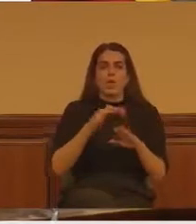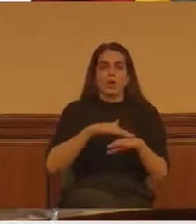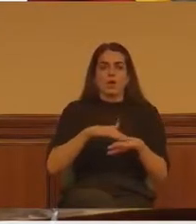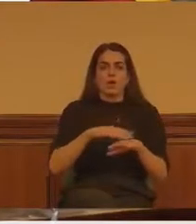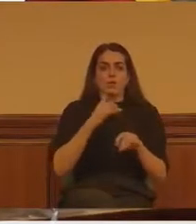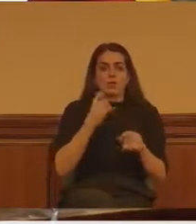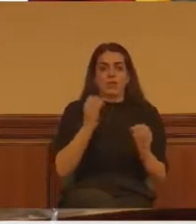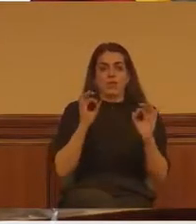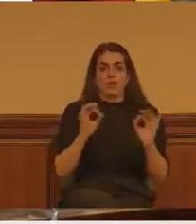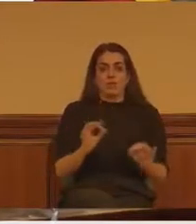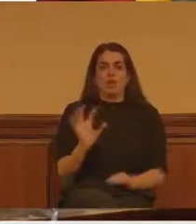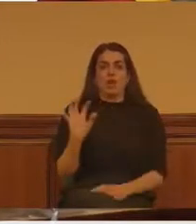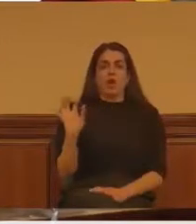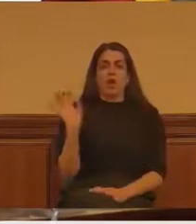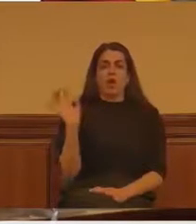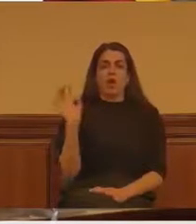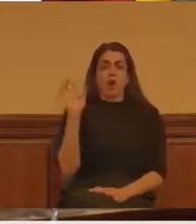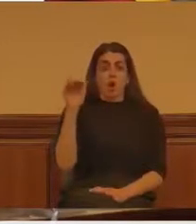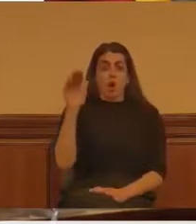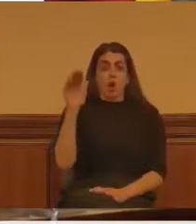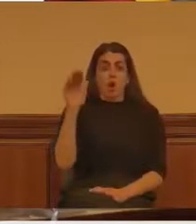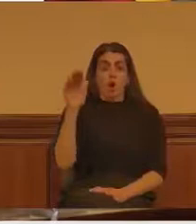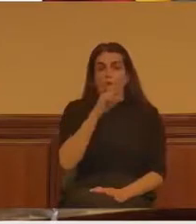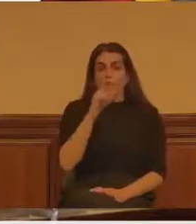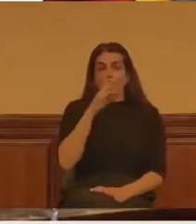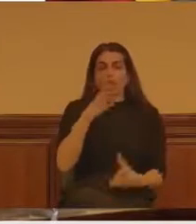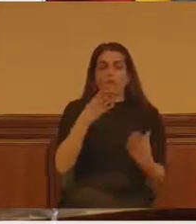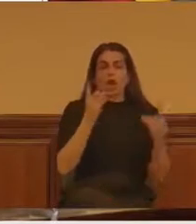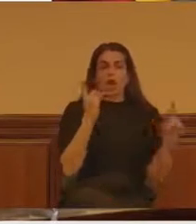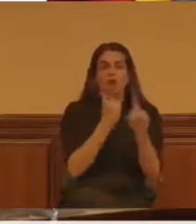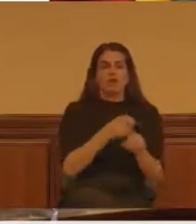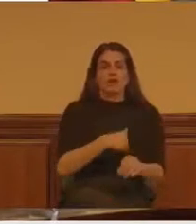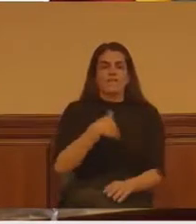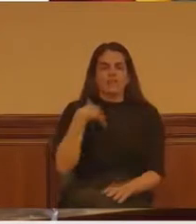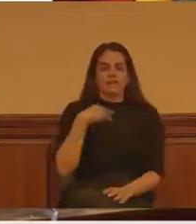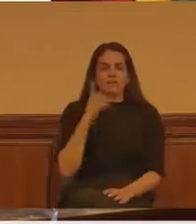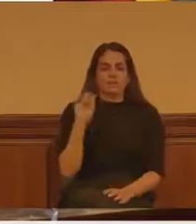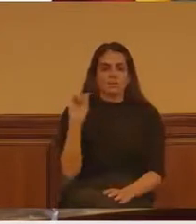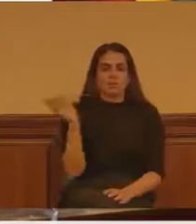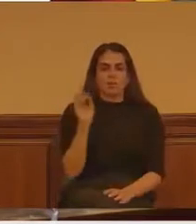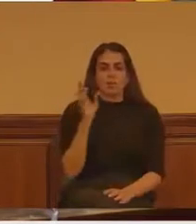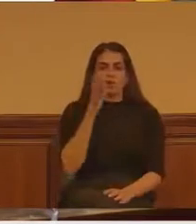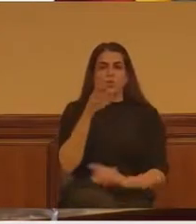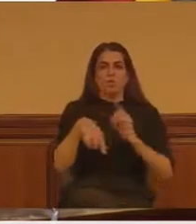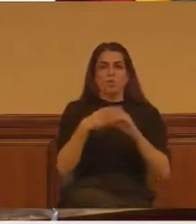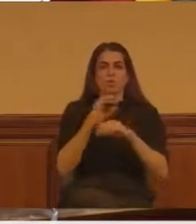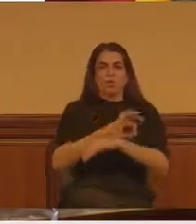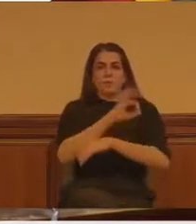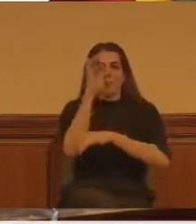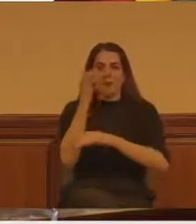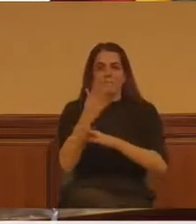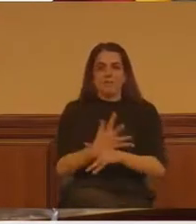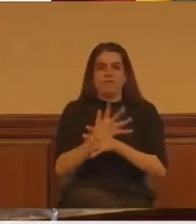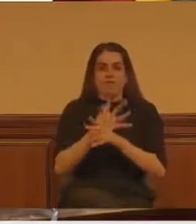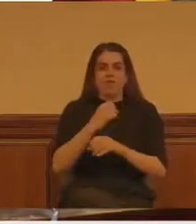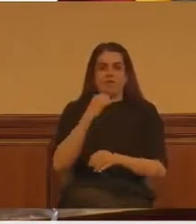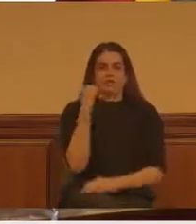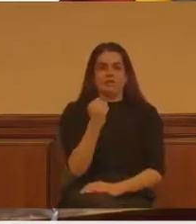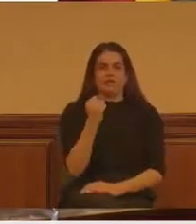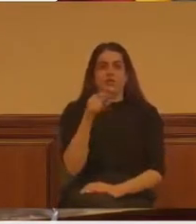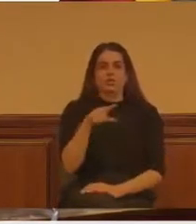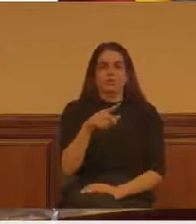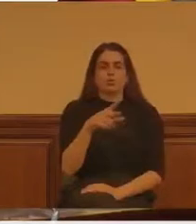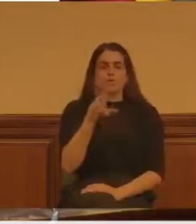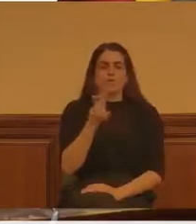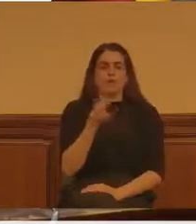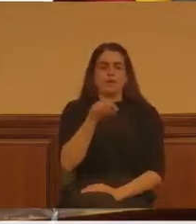Oye, puta, no te metas con el franquismo. No querrás amanecer violada y asesinada, porque eso es lo que te mereces,